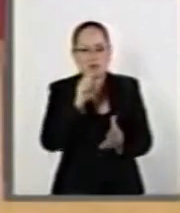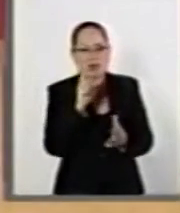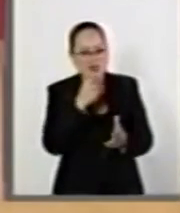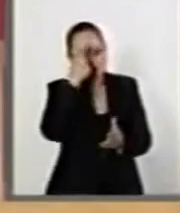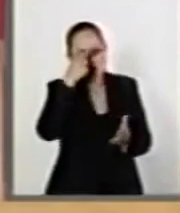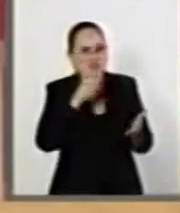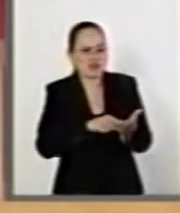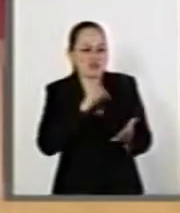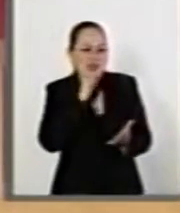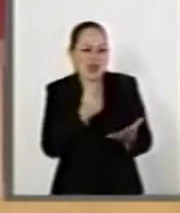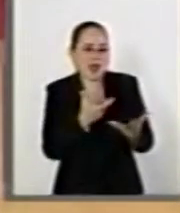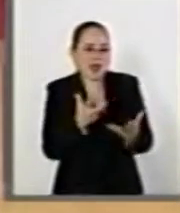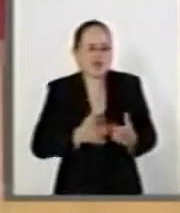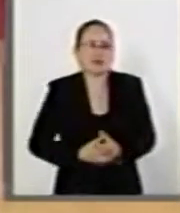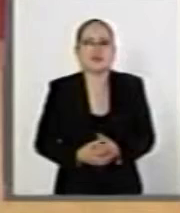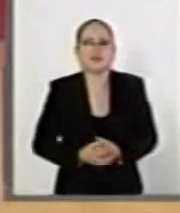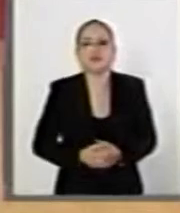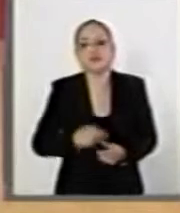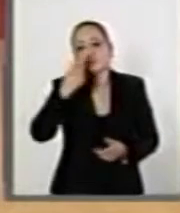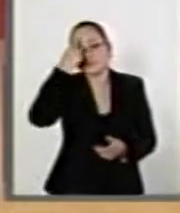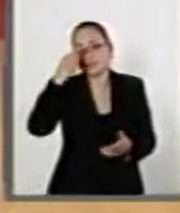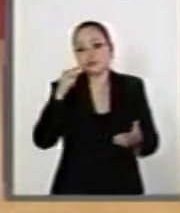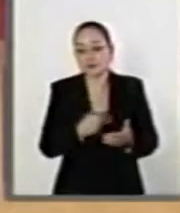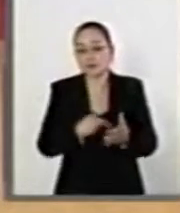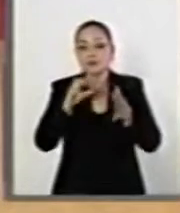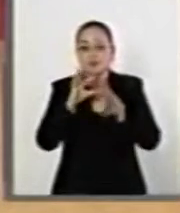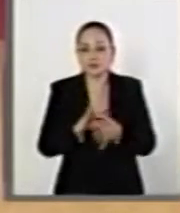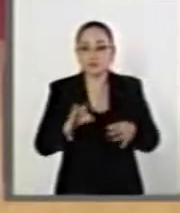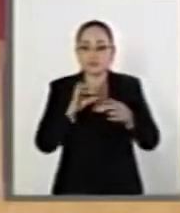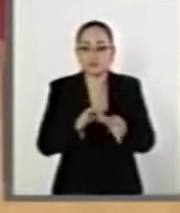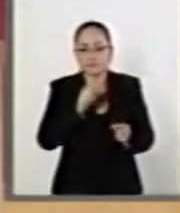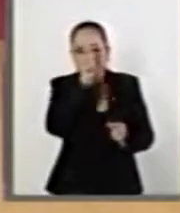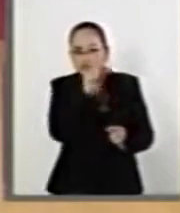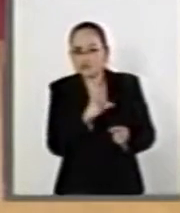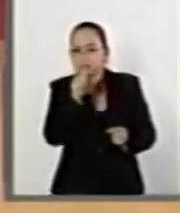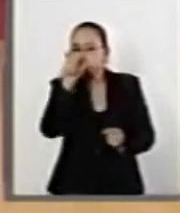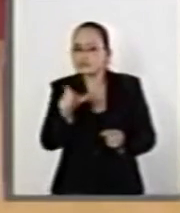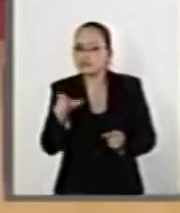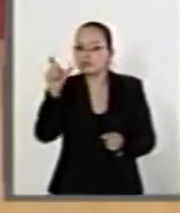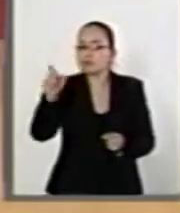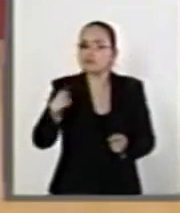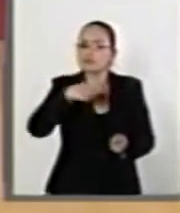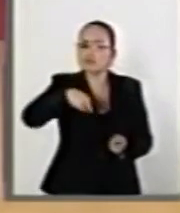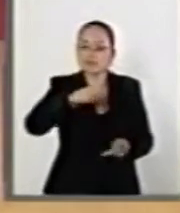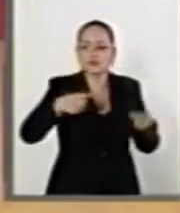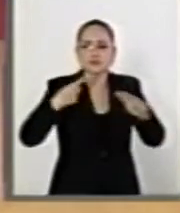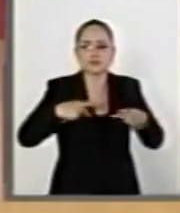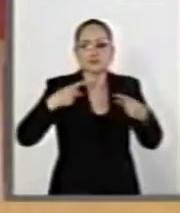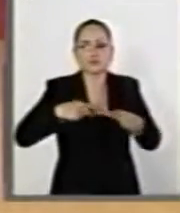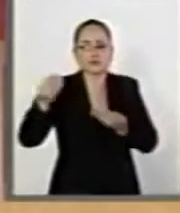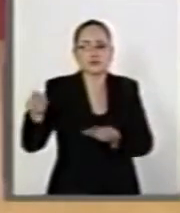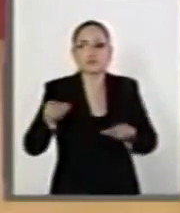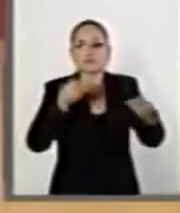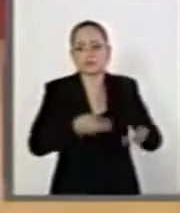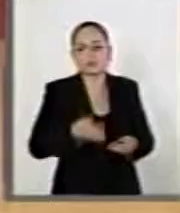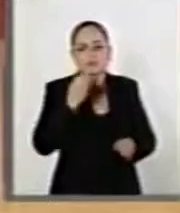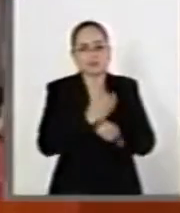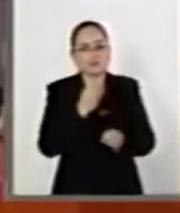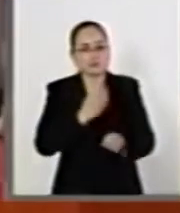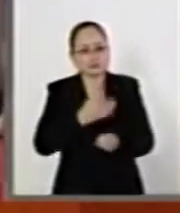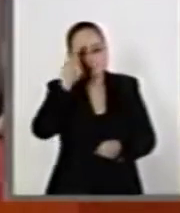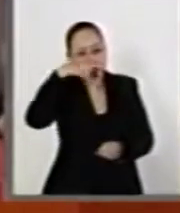quisiera nada más señalar que el perfil de las personas que se están